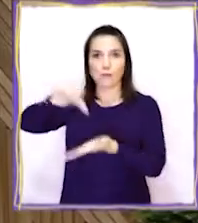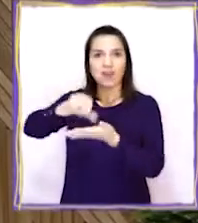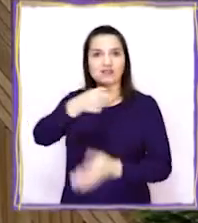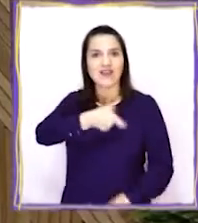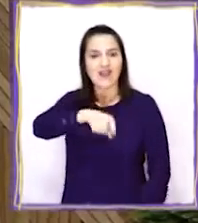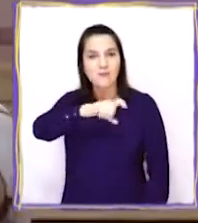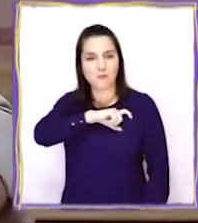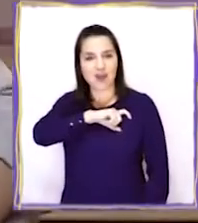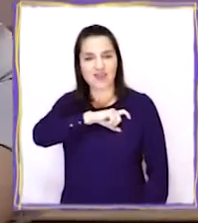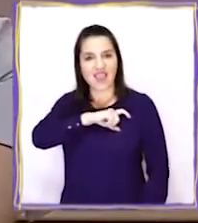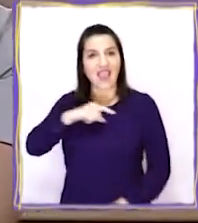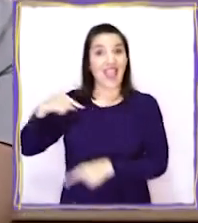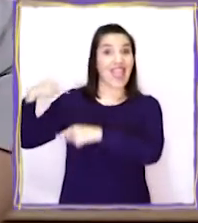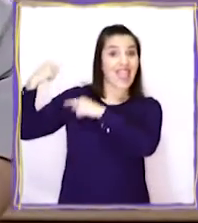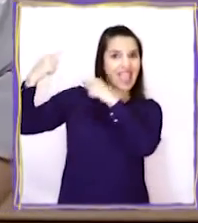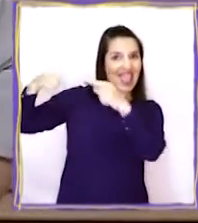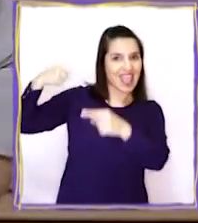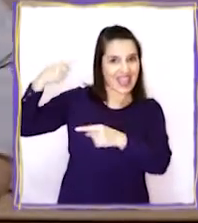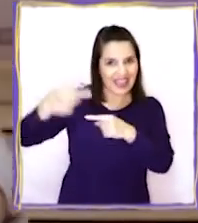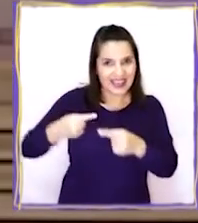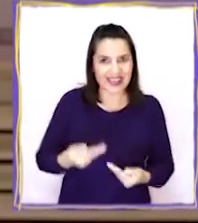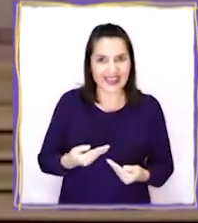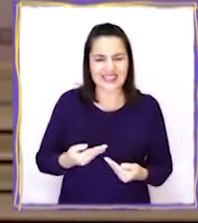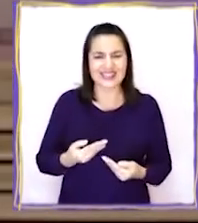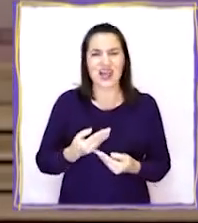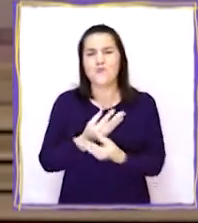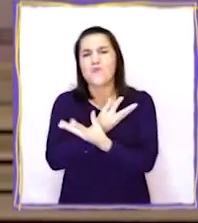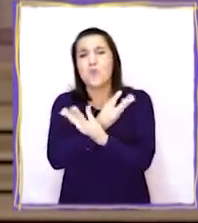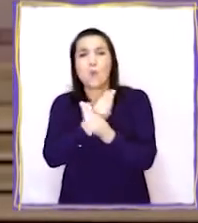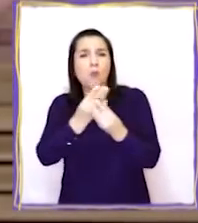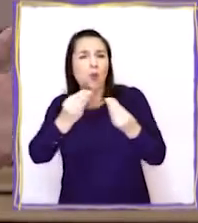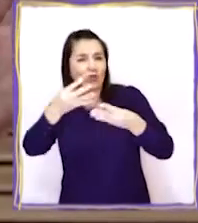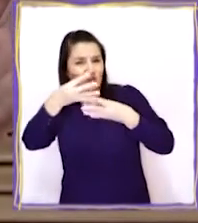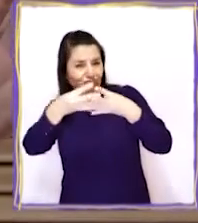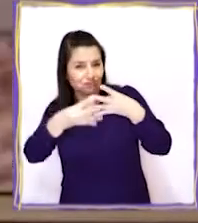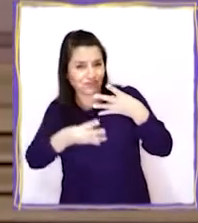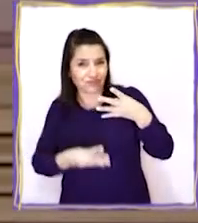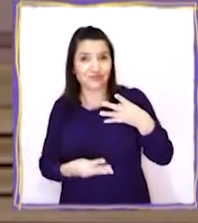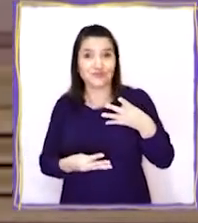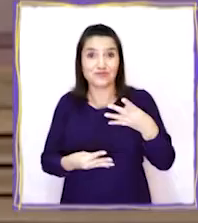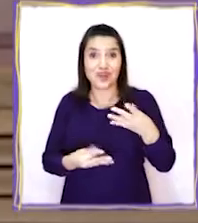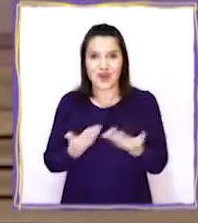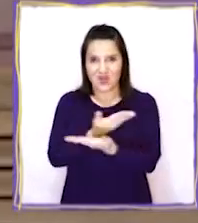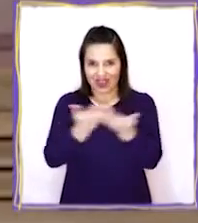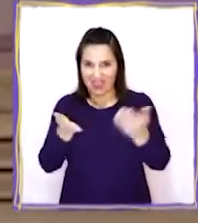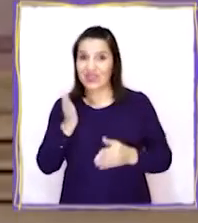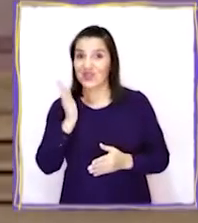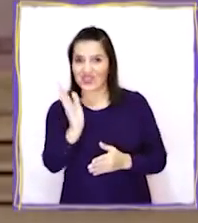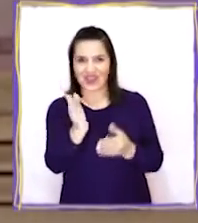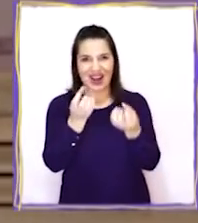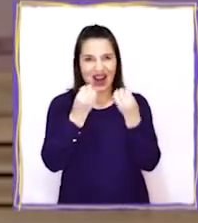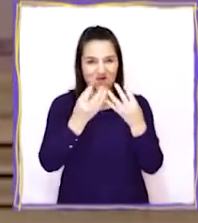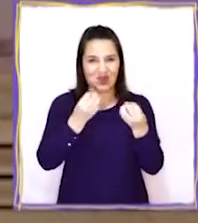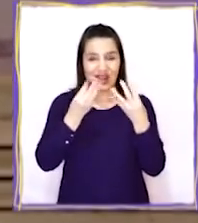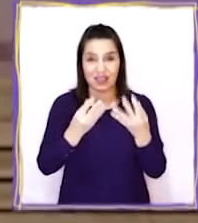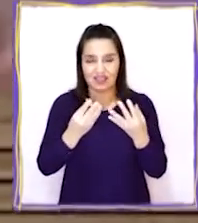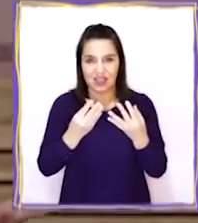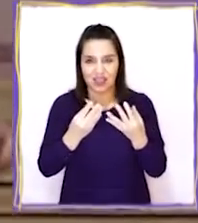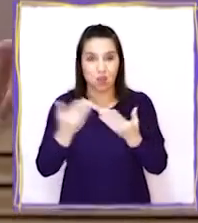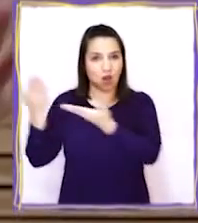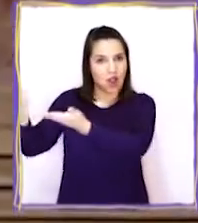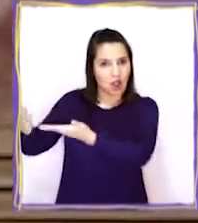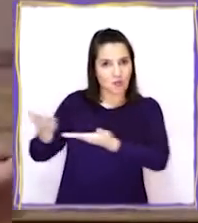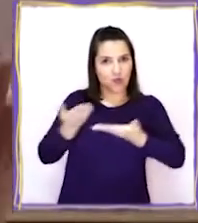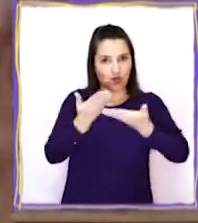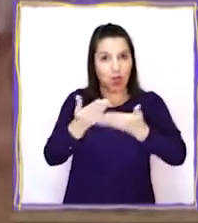España. Herencias como estas, hay muchas otras. Por lo que si quieren seguir aprendiendo sobre